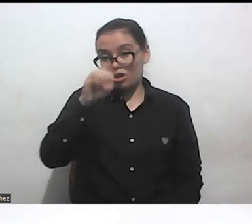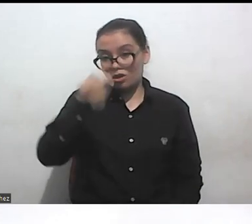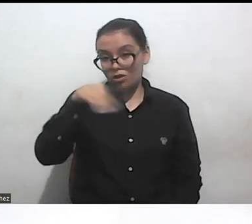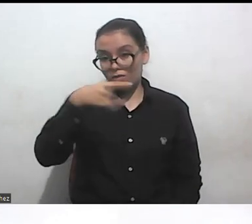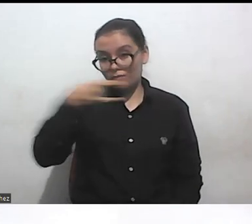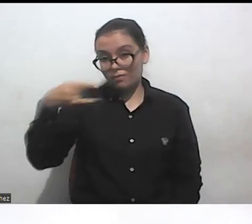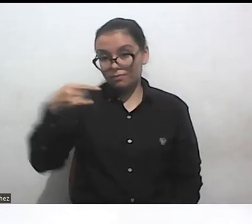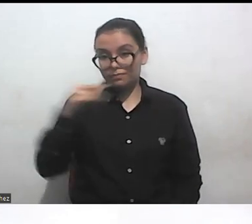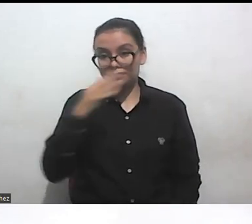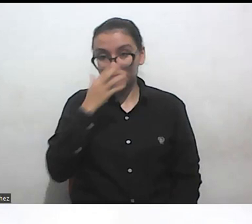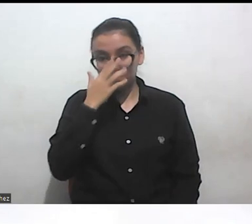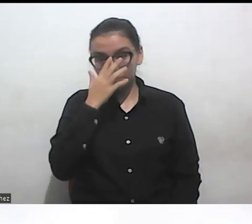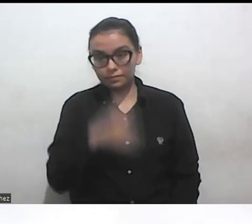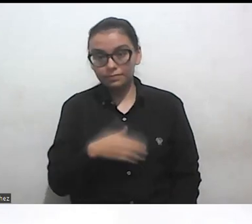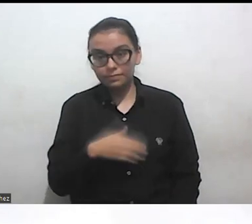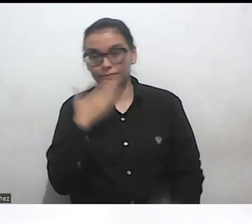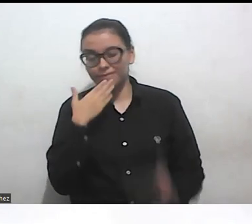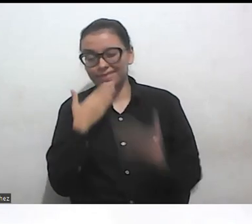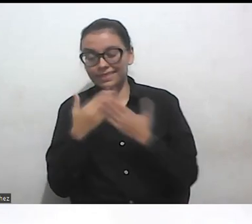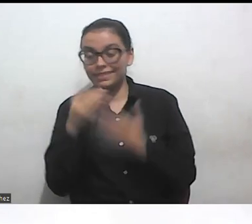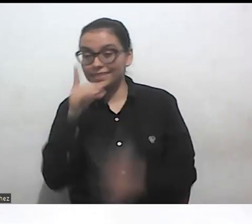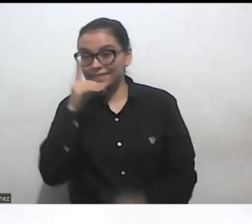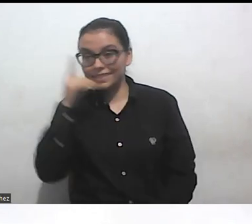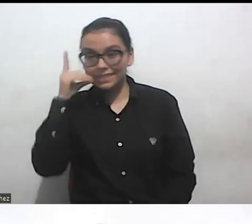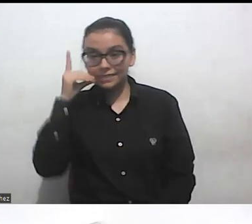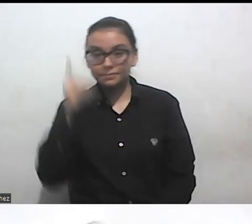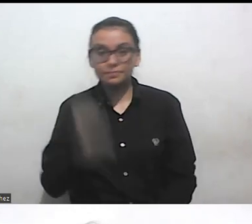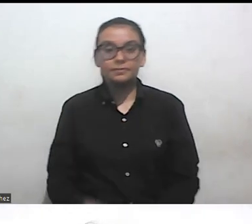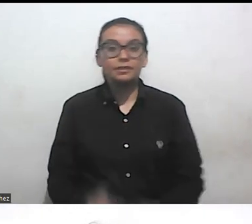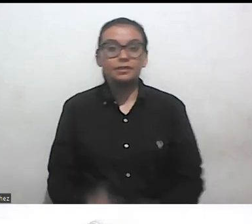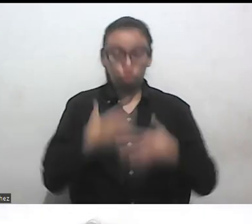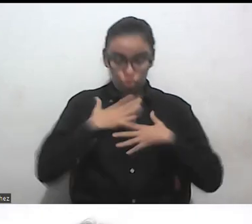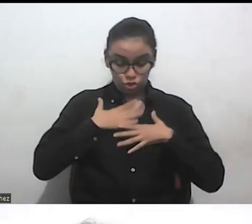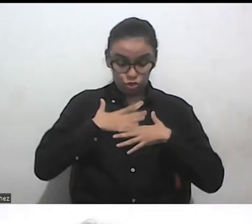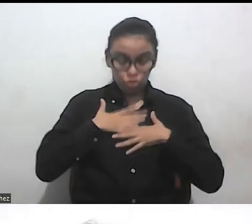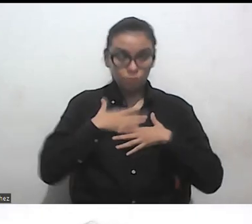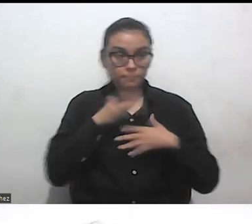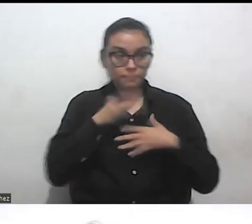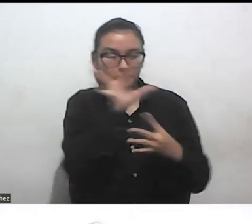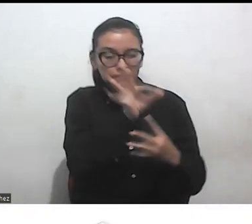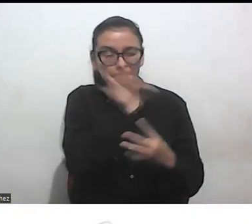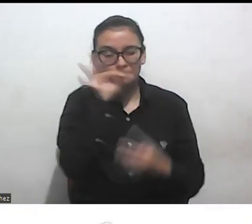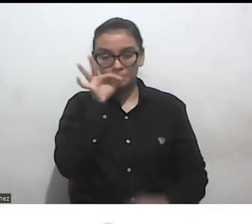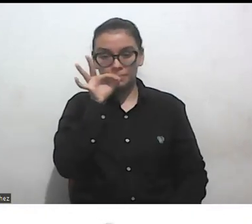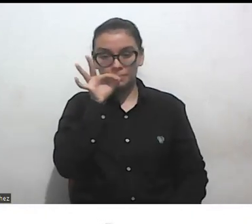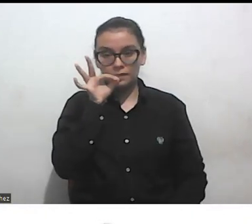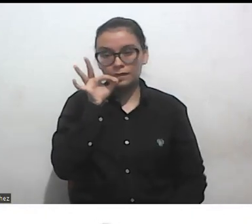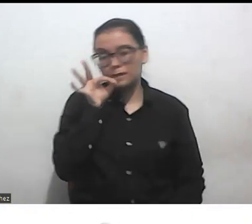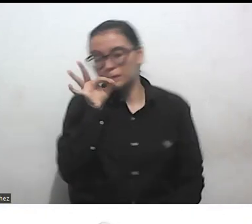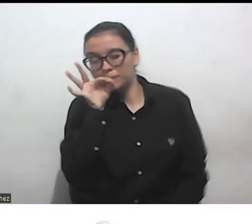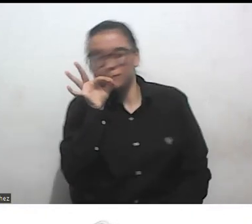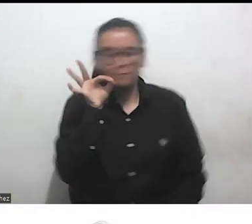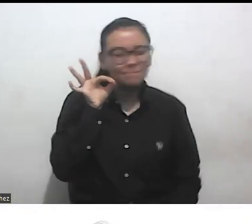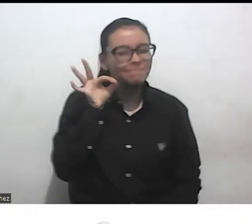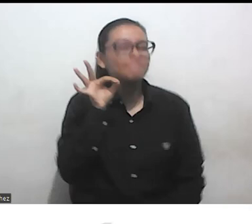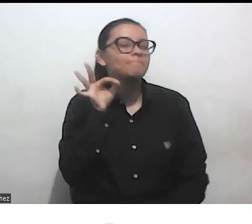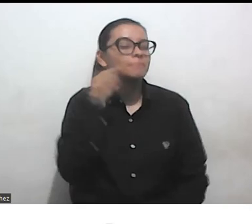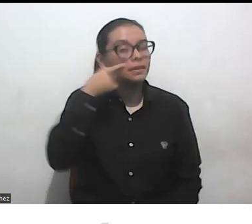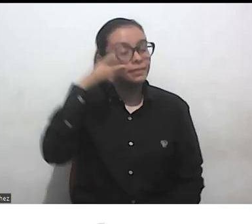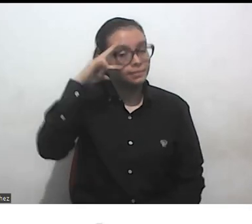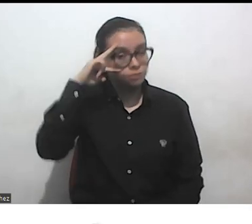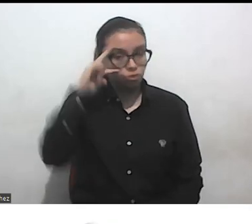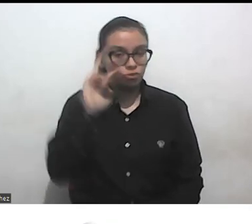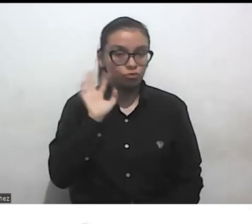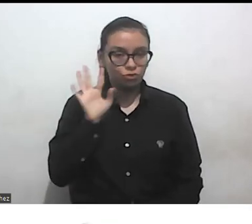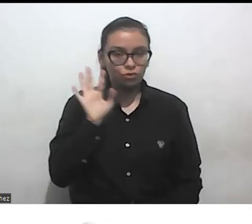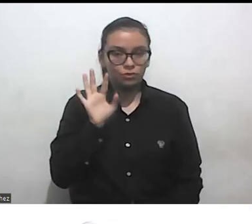Gracias, Daniela. Yo me voy a agarrar con un poco de trampita a responder la pregunta, y